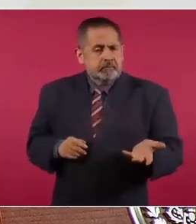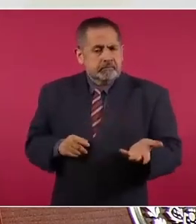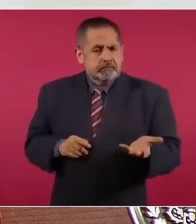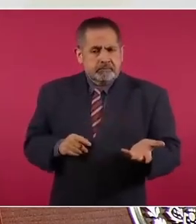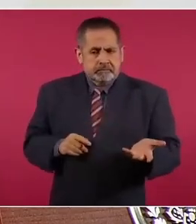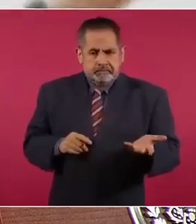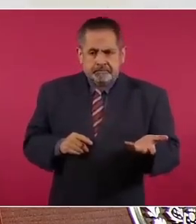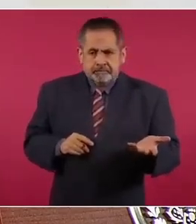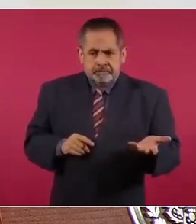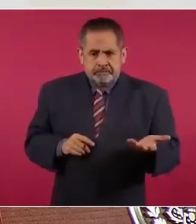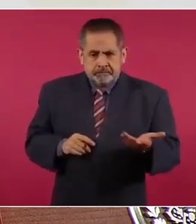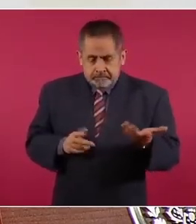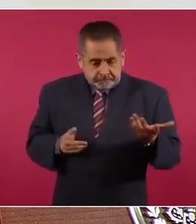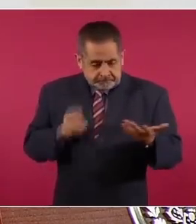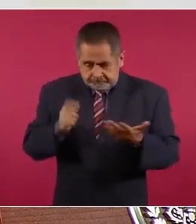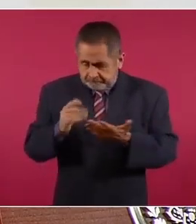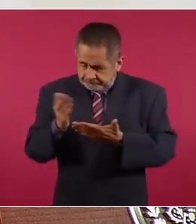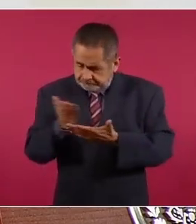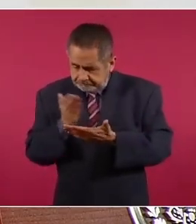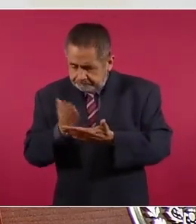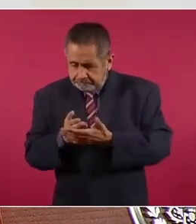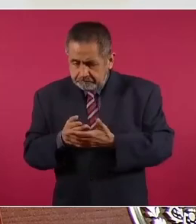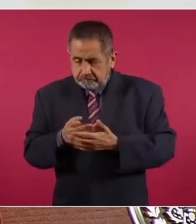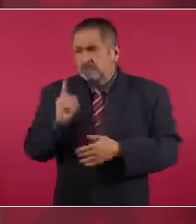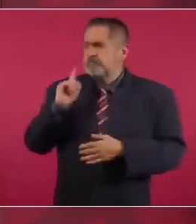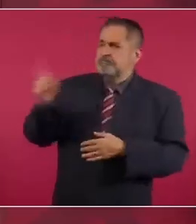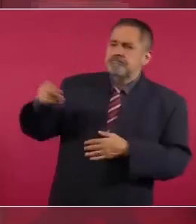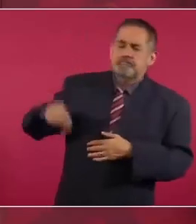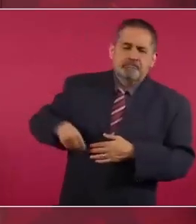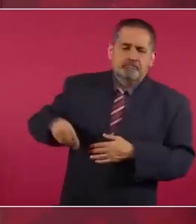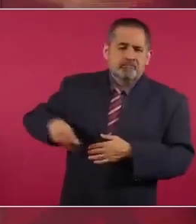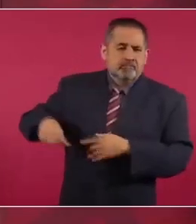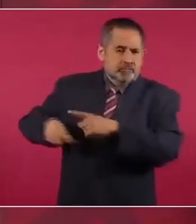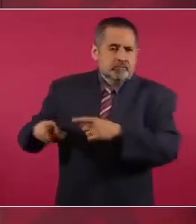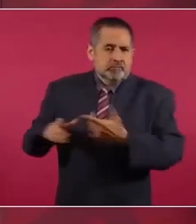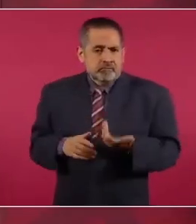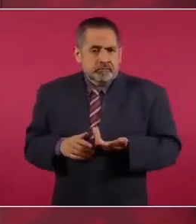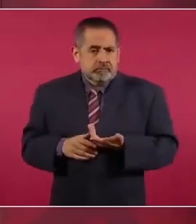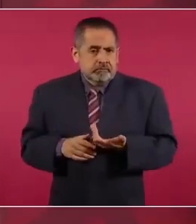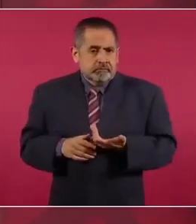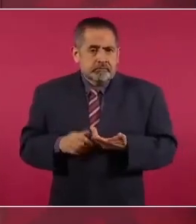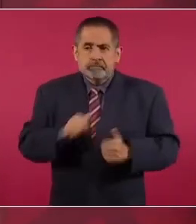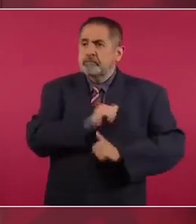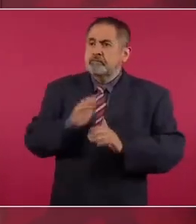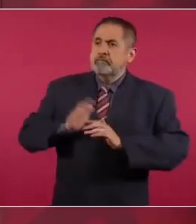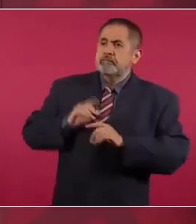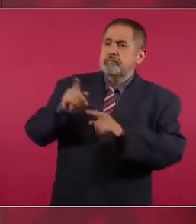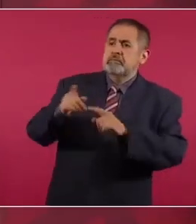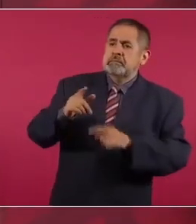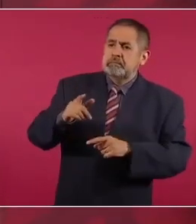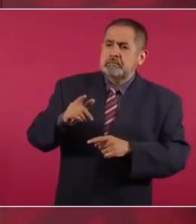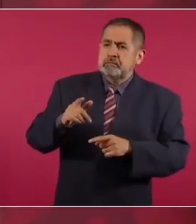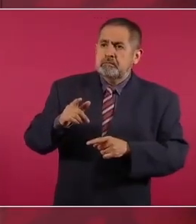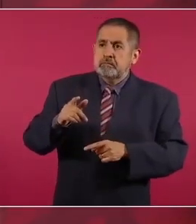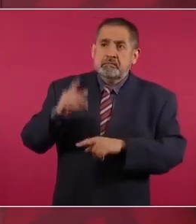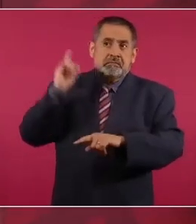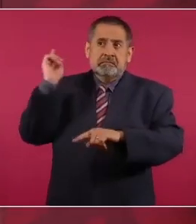no borra al Estado no desaparece el Ejército no sirve la investigación